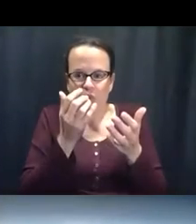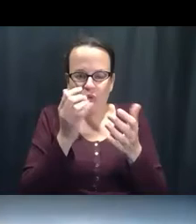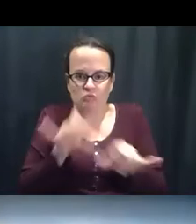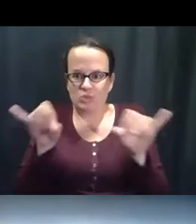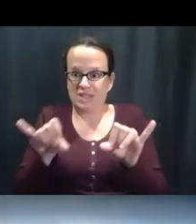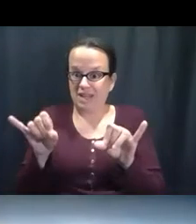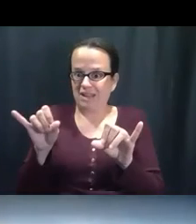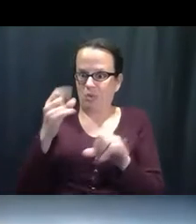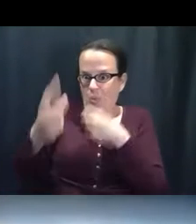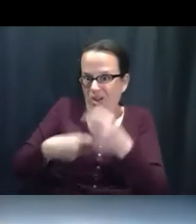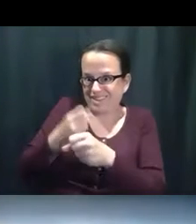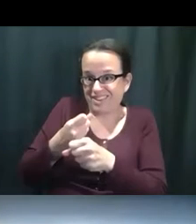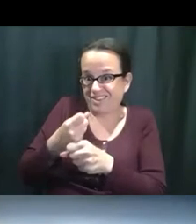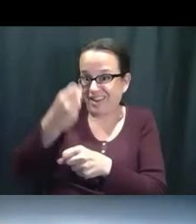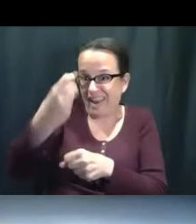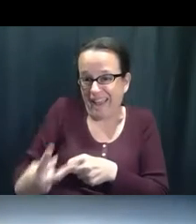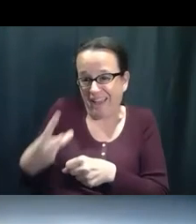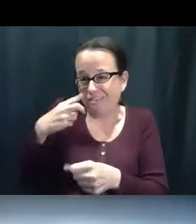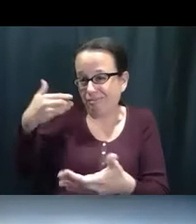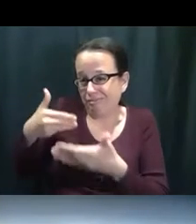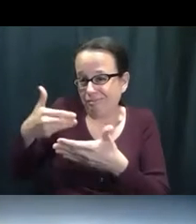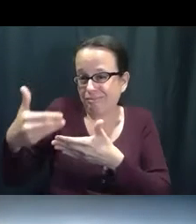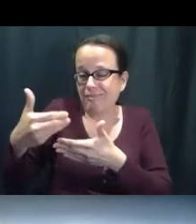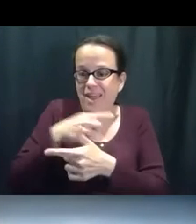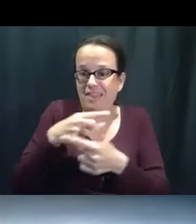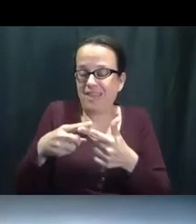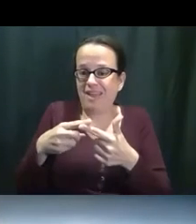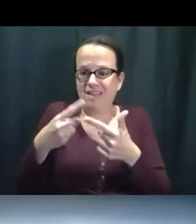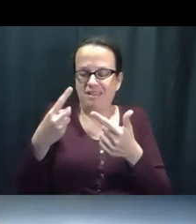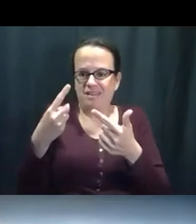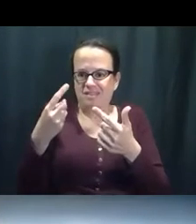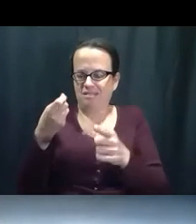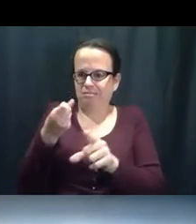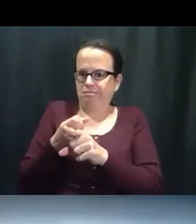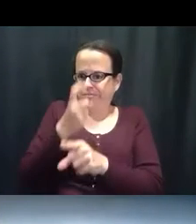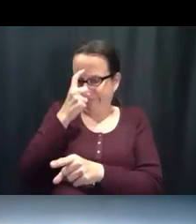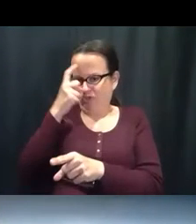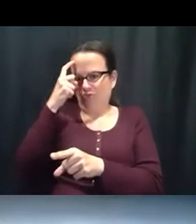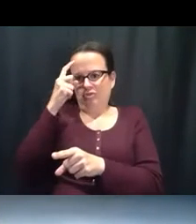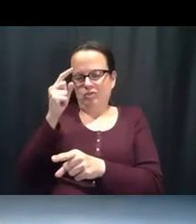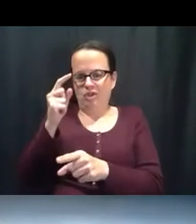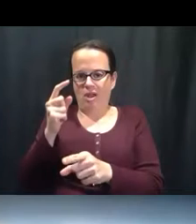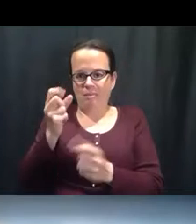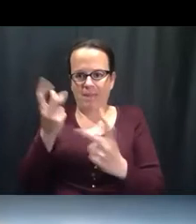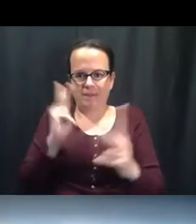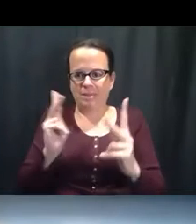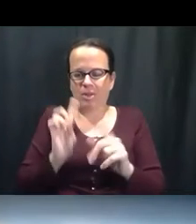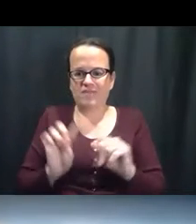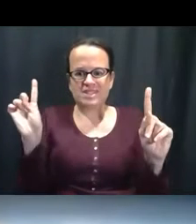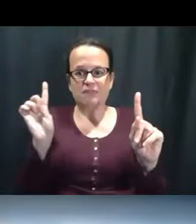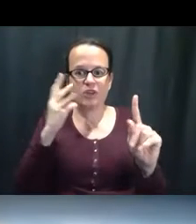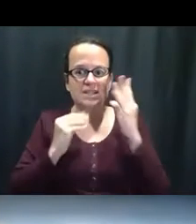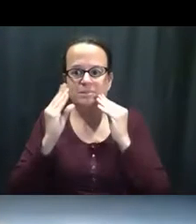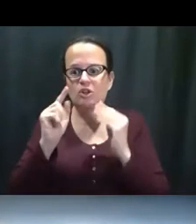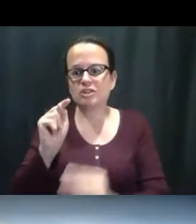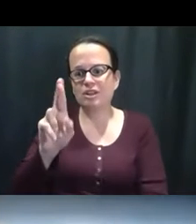Están en una rutina por 15 meses o más. Y ahora vamos a cambiar el trama. Mucha gente